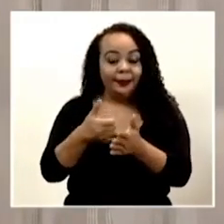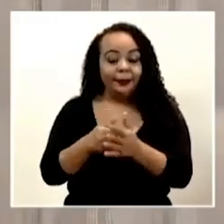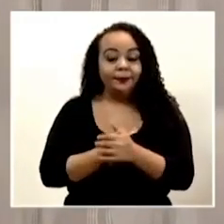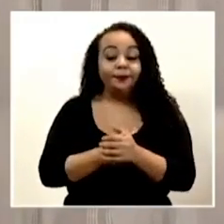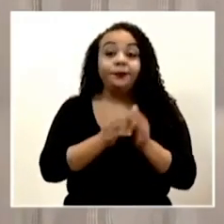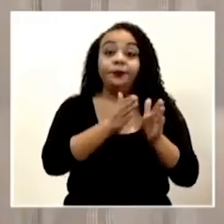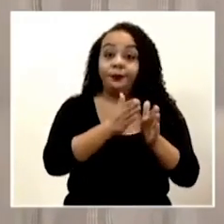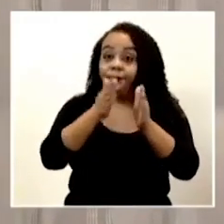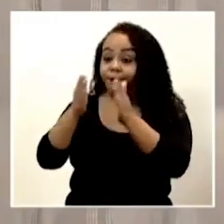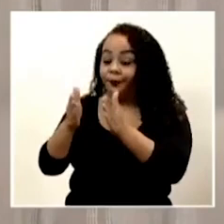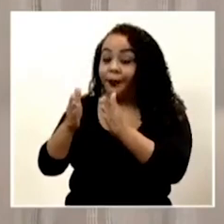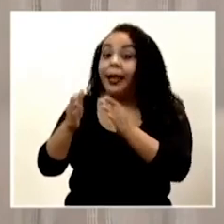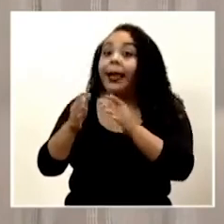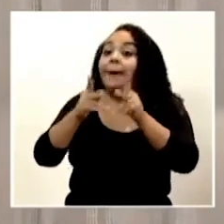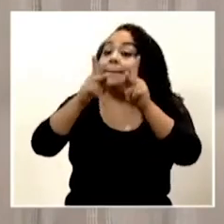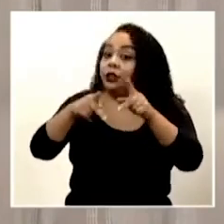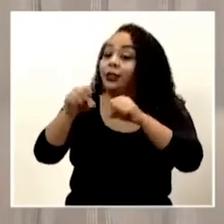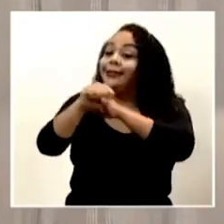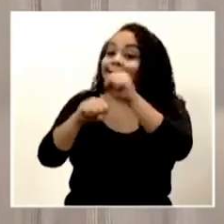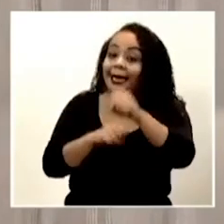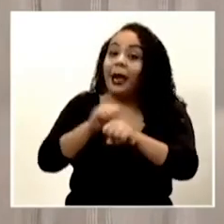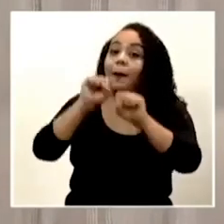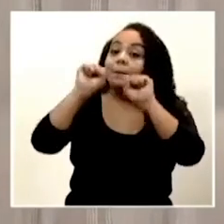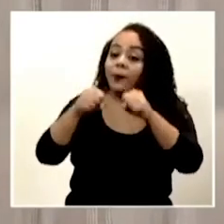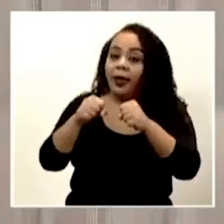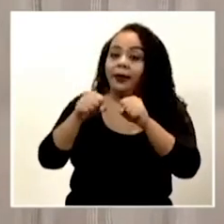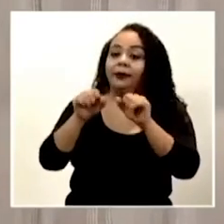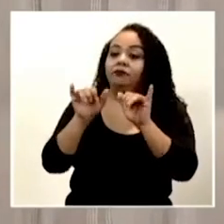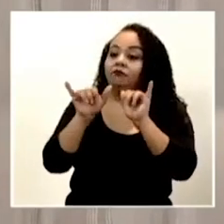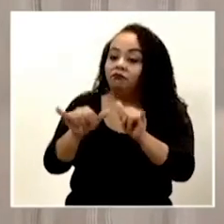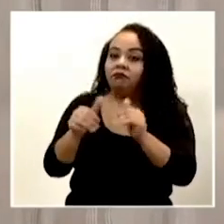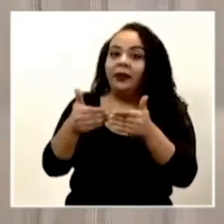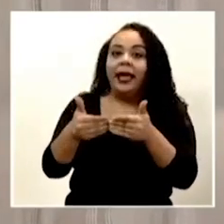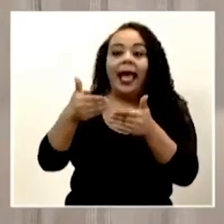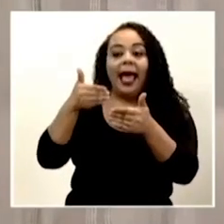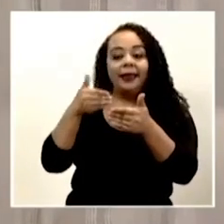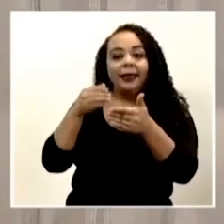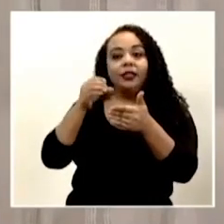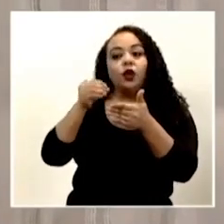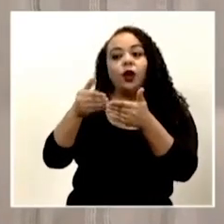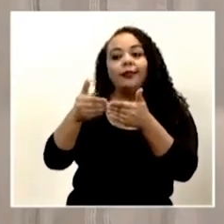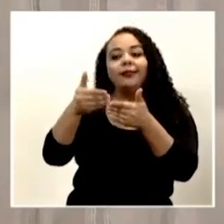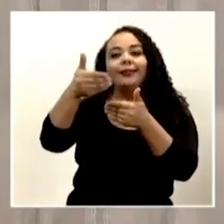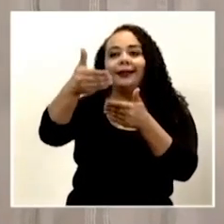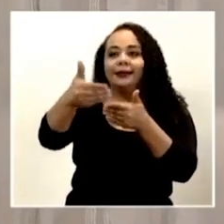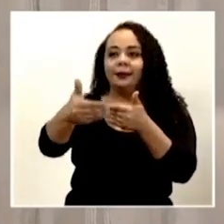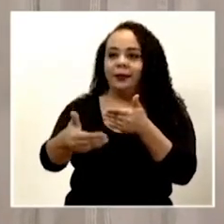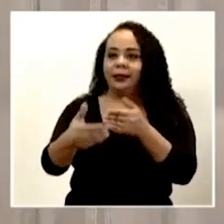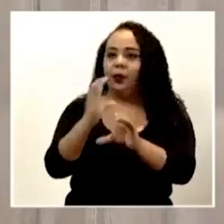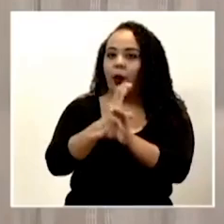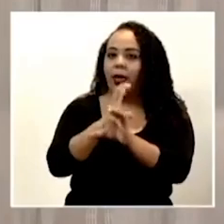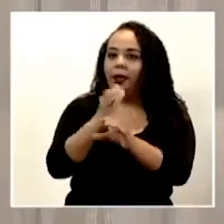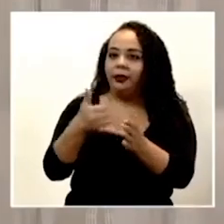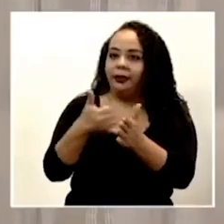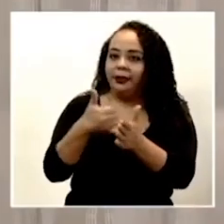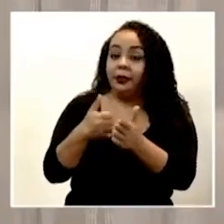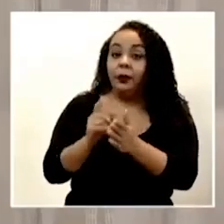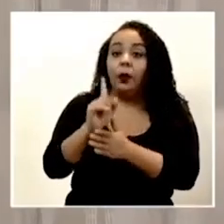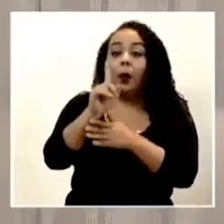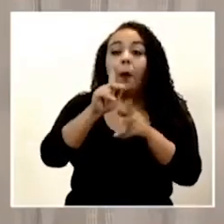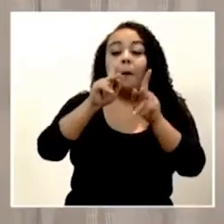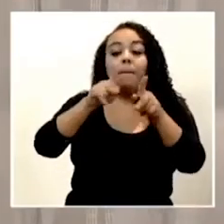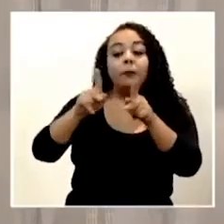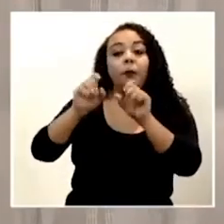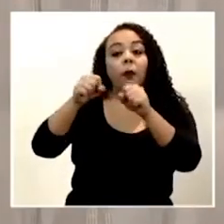personas que están en sala pueden estar ahí antes o después de cuidados intensivos. O un paciente podría